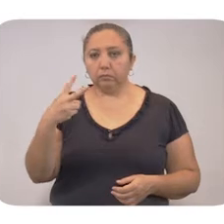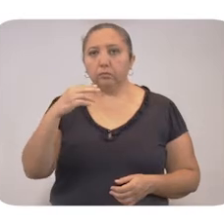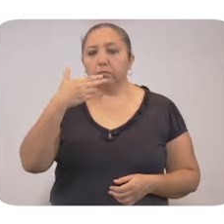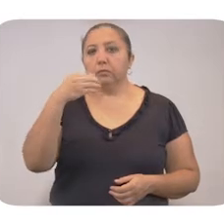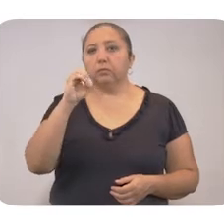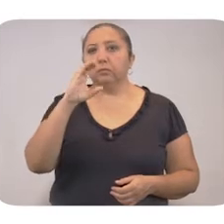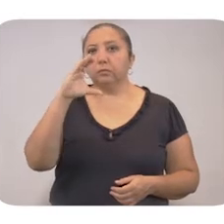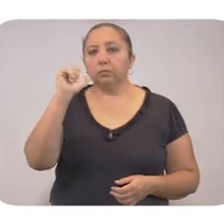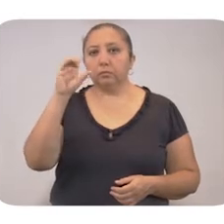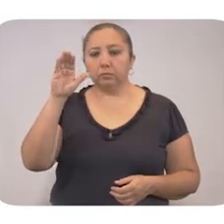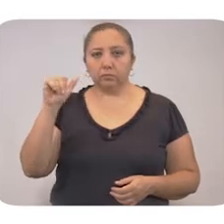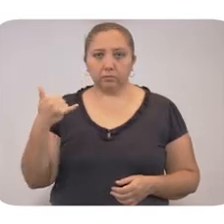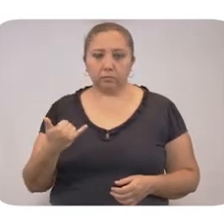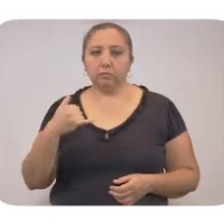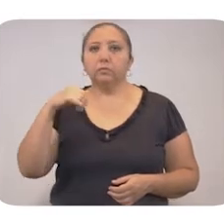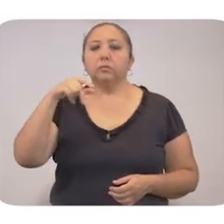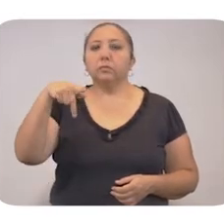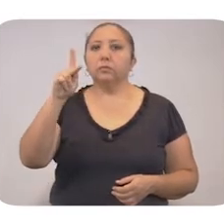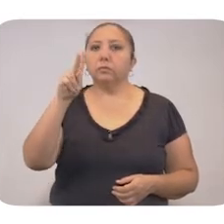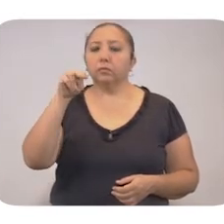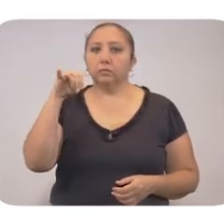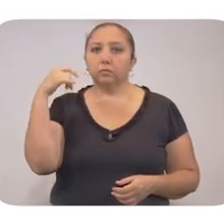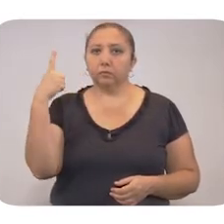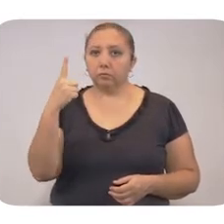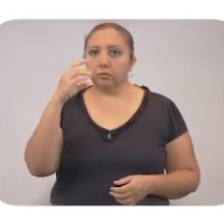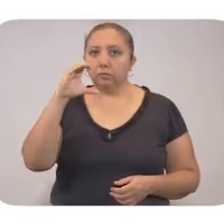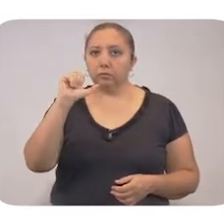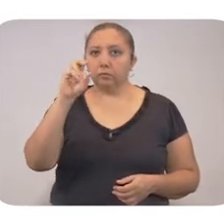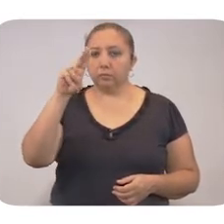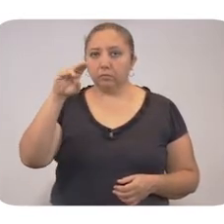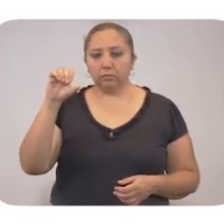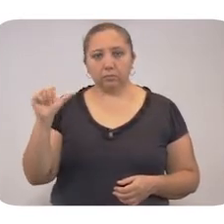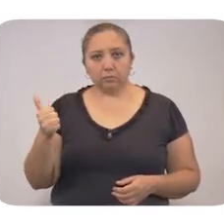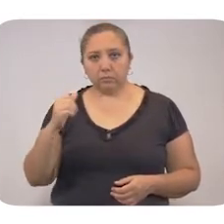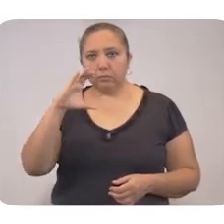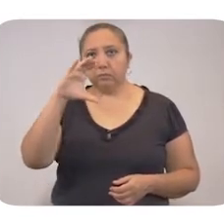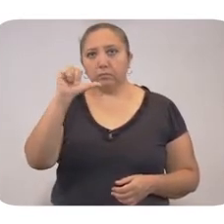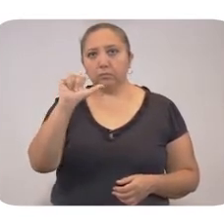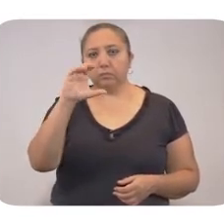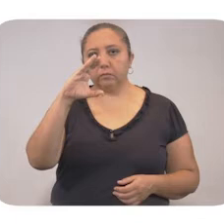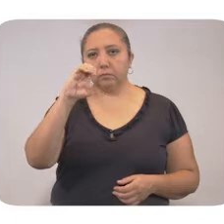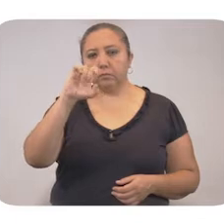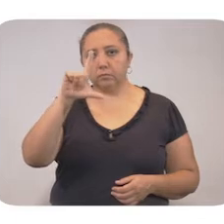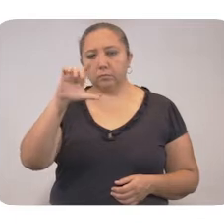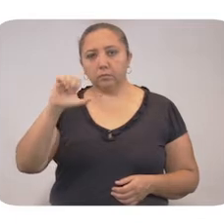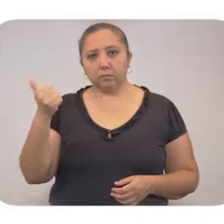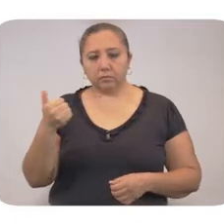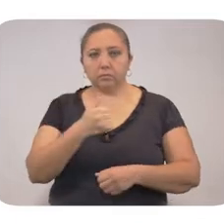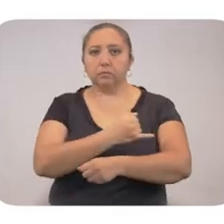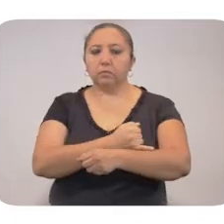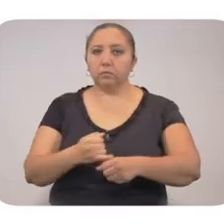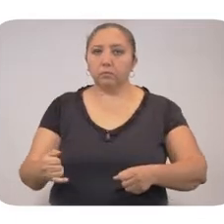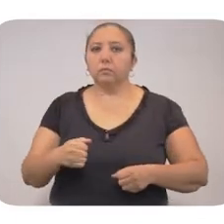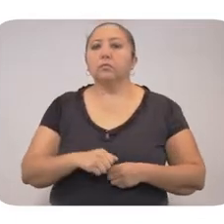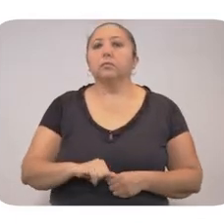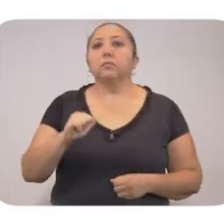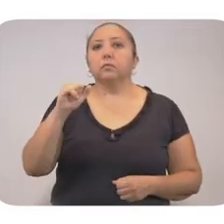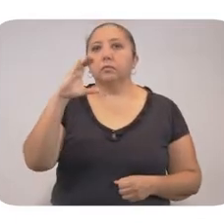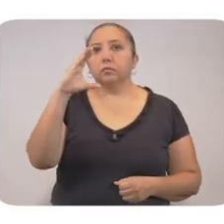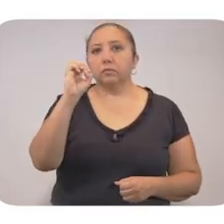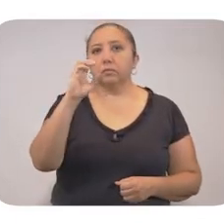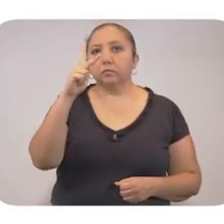Jocabá, Jomún y Canacín, 1 en Acanqué, Cacalchen, Chocholá, Isamal, Copomá,